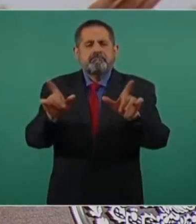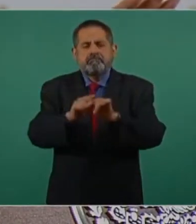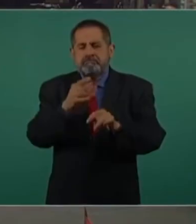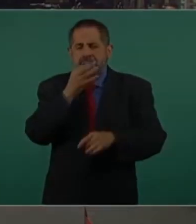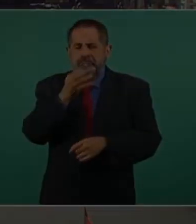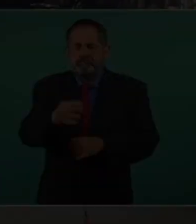que eso.